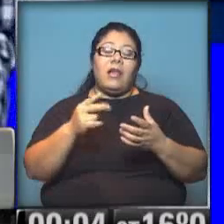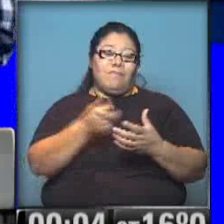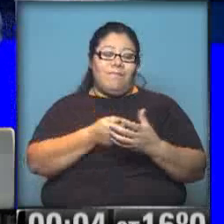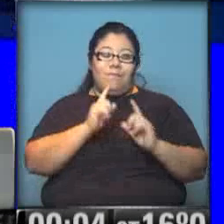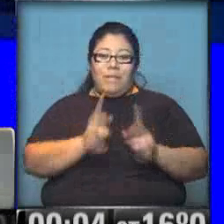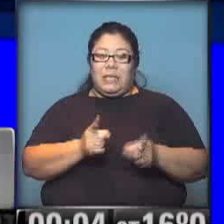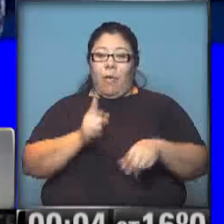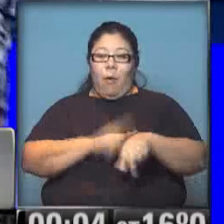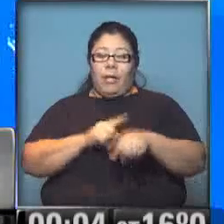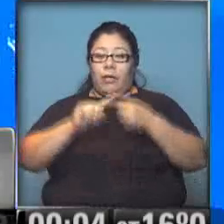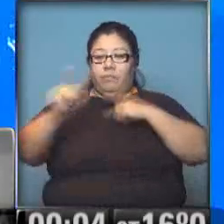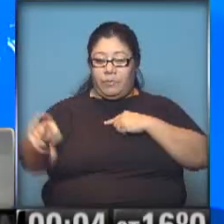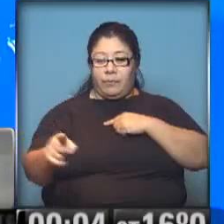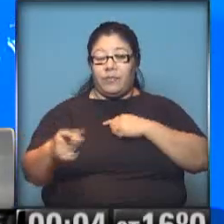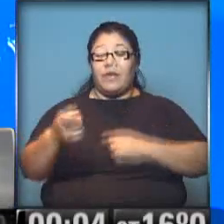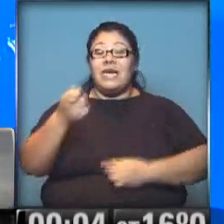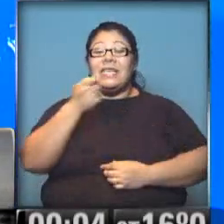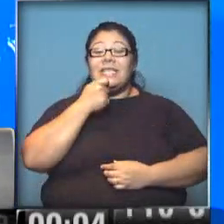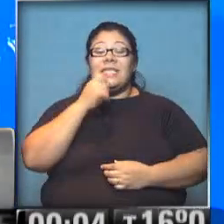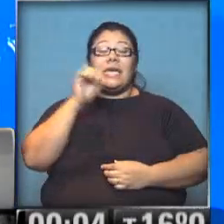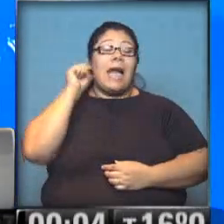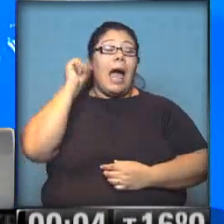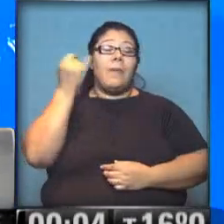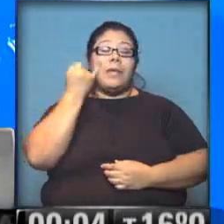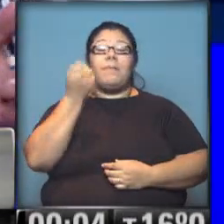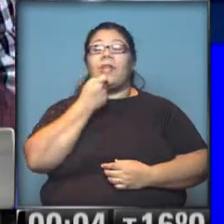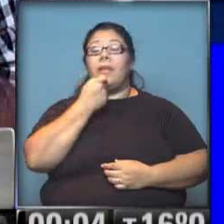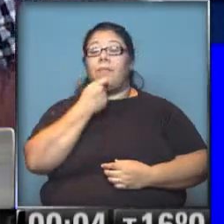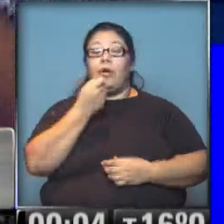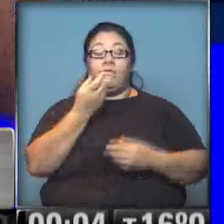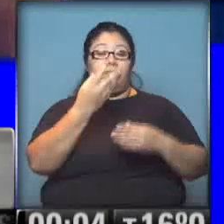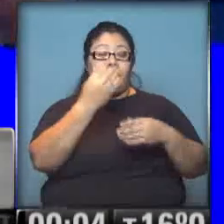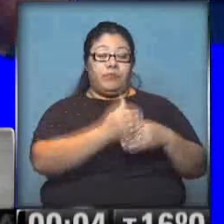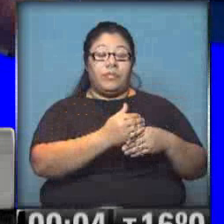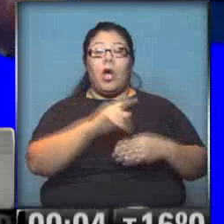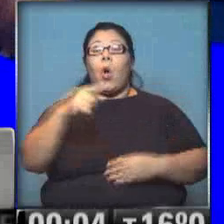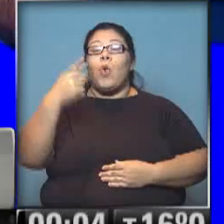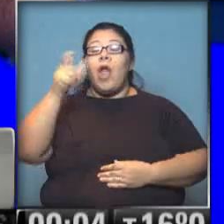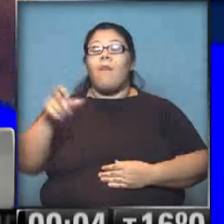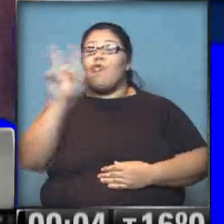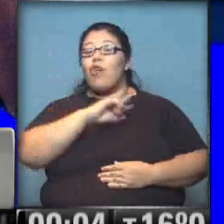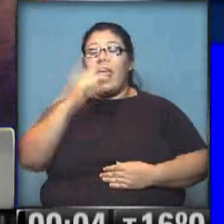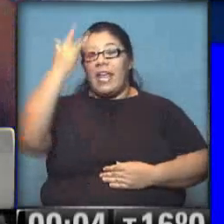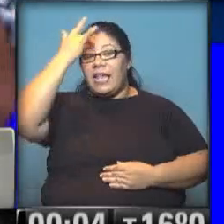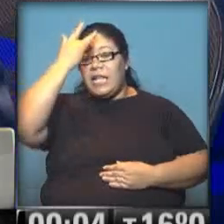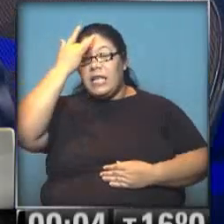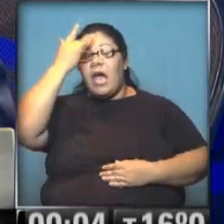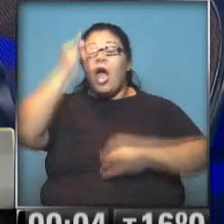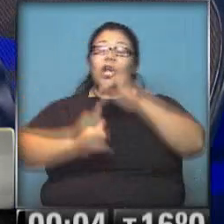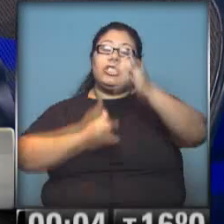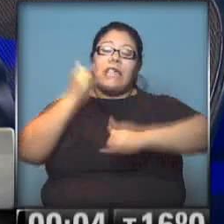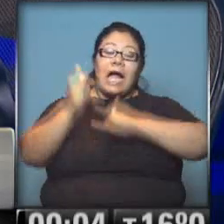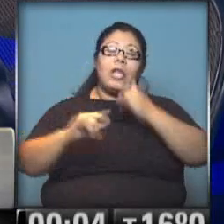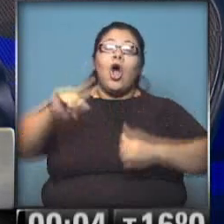Ahora, pues, si saliéramos de lo que está transmitiendo Gaby, podemos entrar. Recién había una chica india contando algo que estaba haciendo, otro mostrándole la